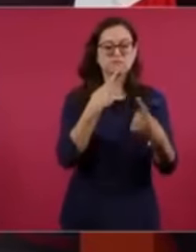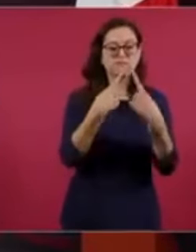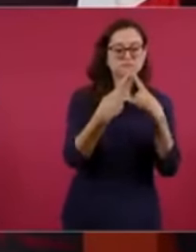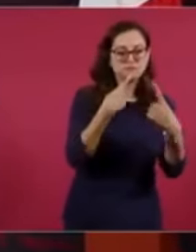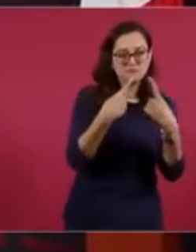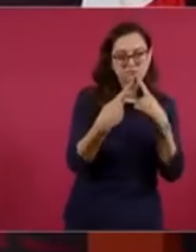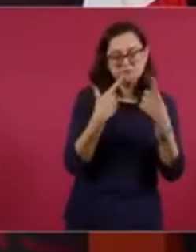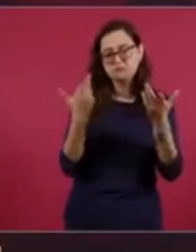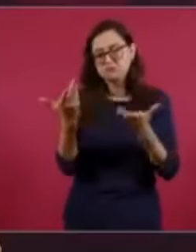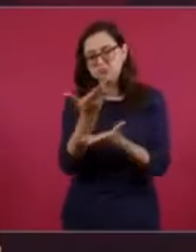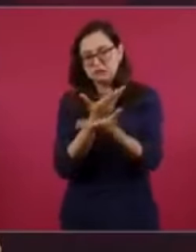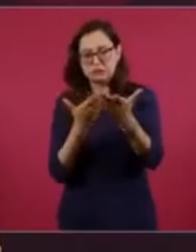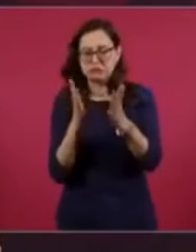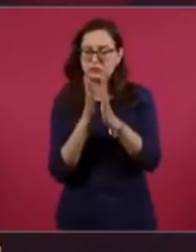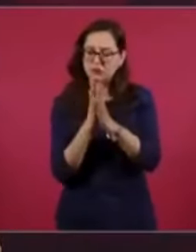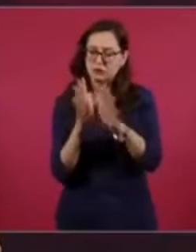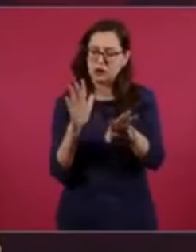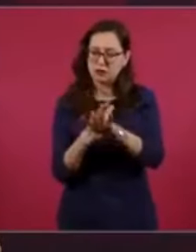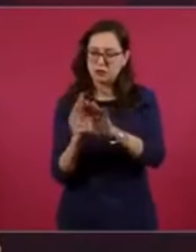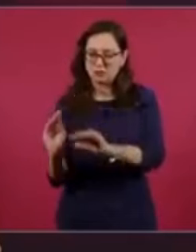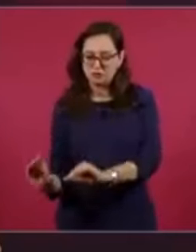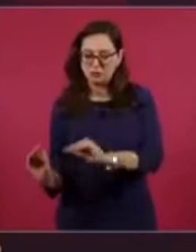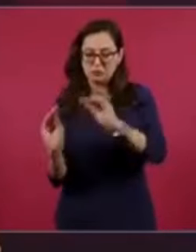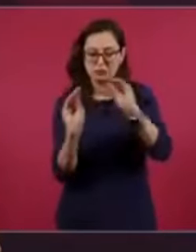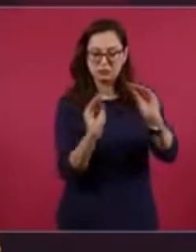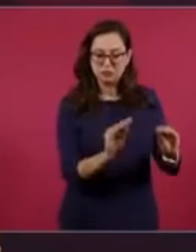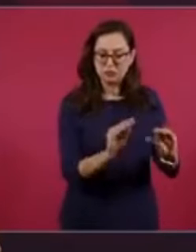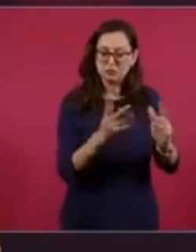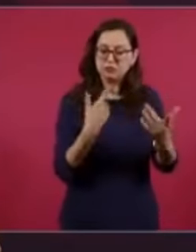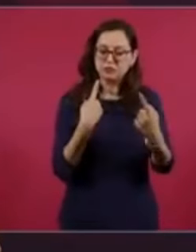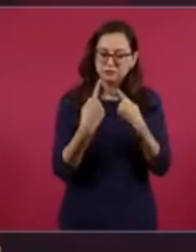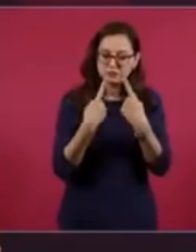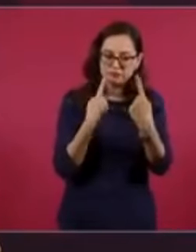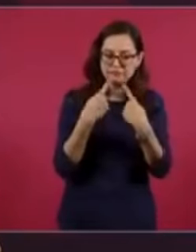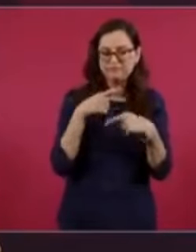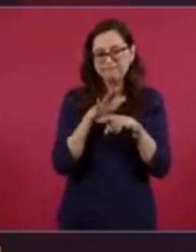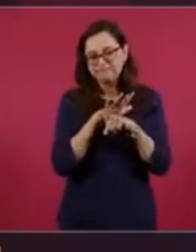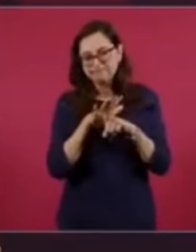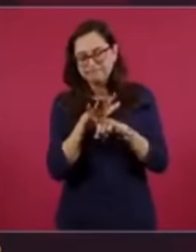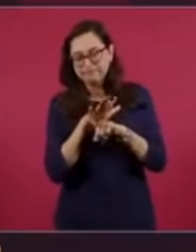agradecerle a toda la gente del Istmo que ya